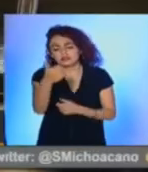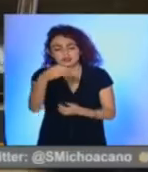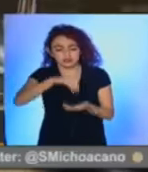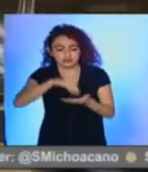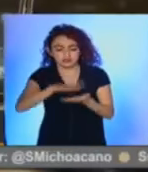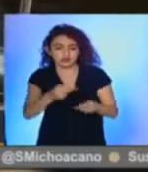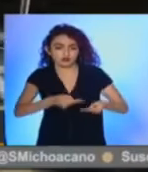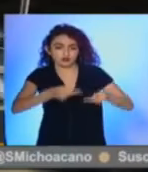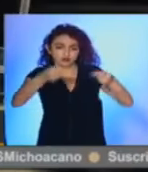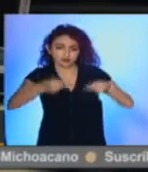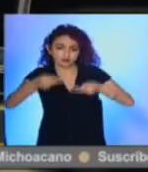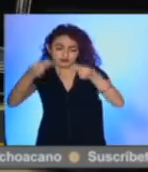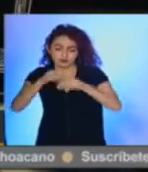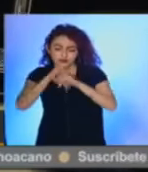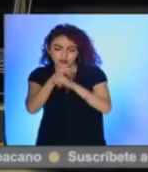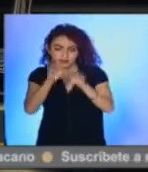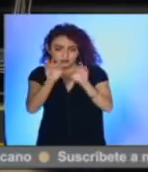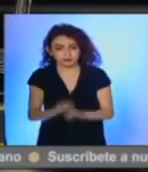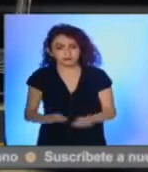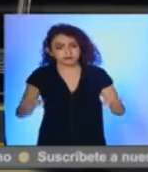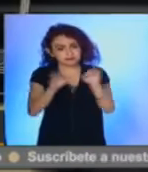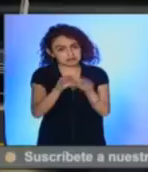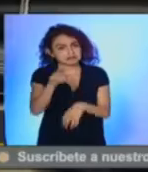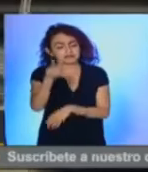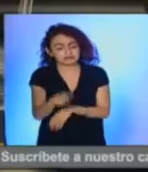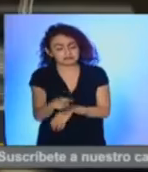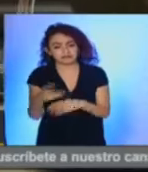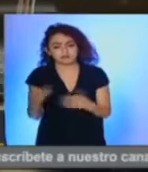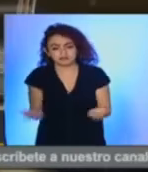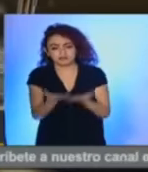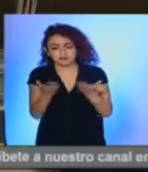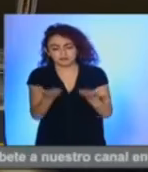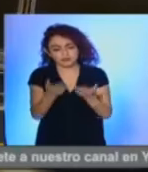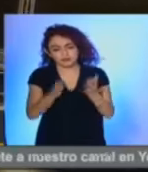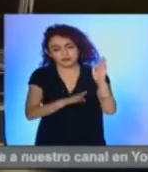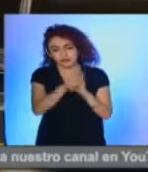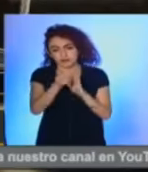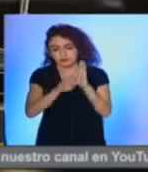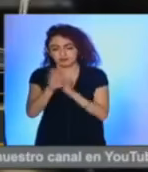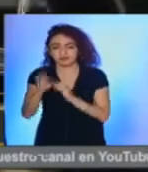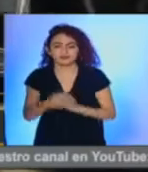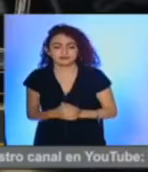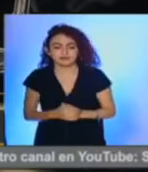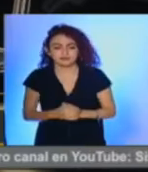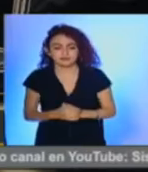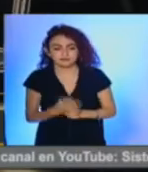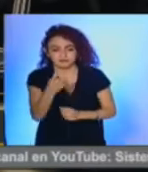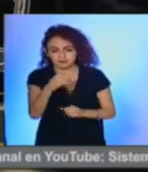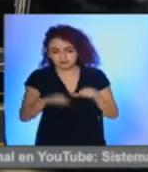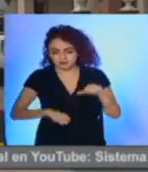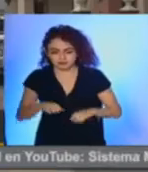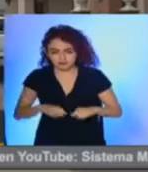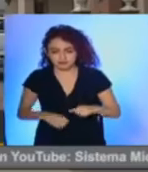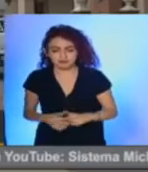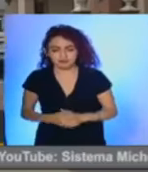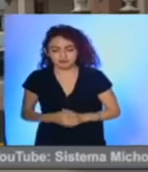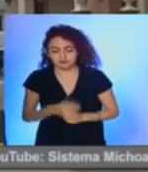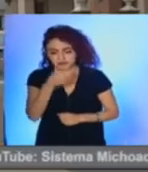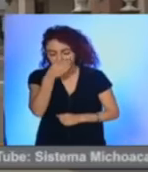negocios datos significativos que ya auguran el éxito rotundo de este evento